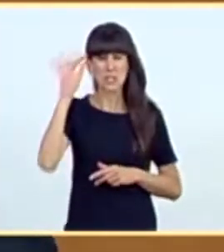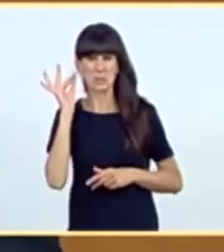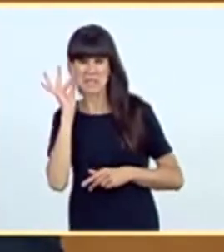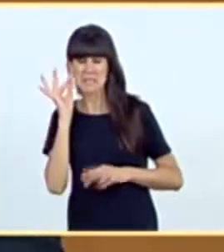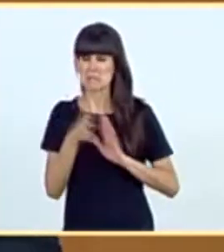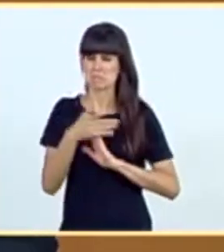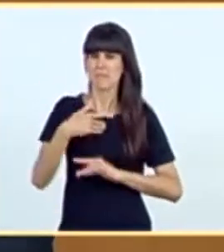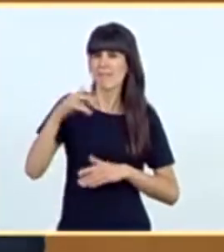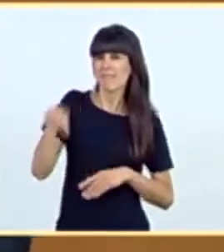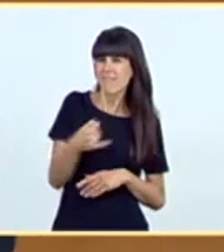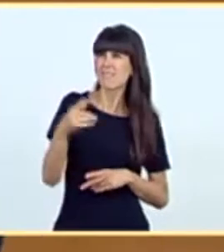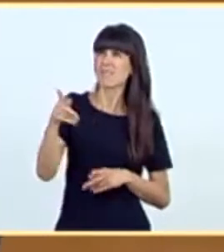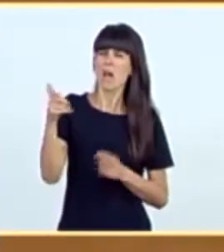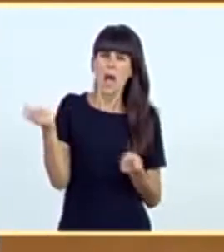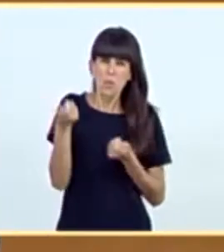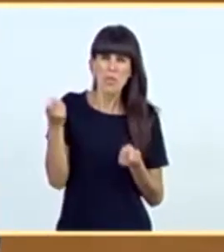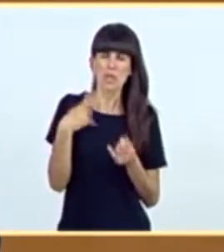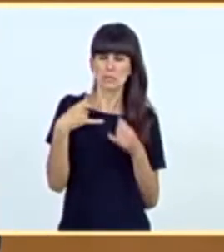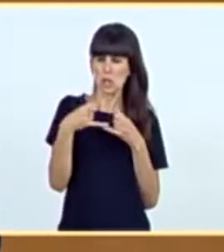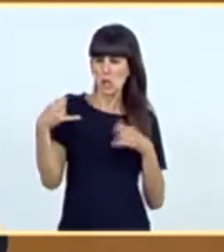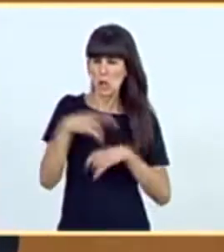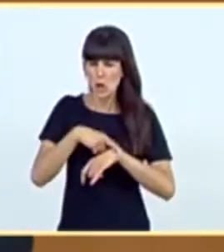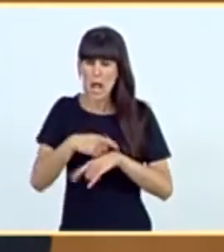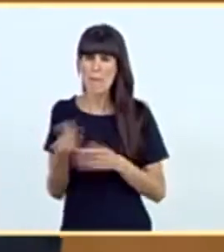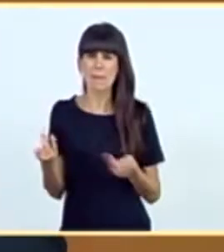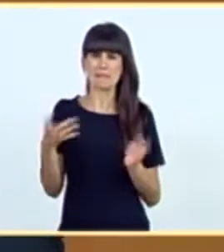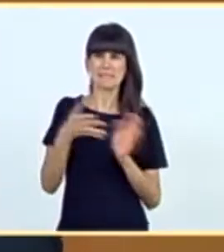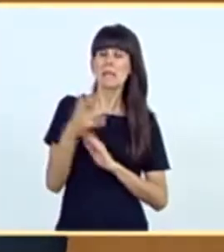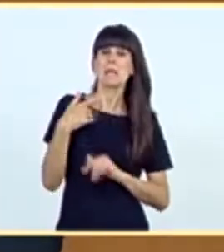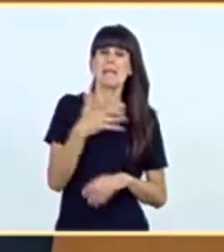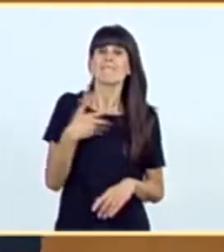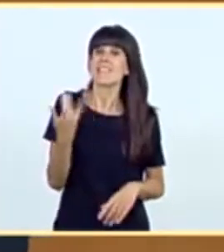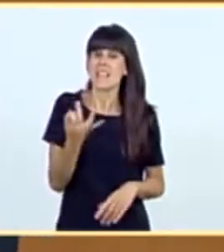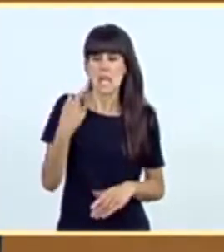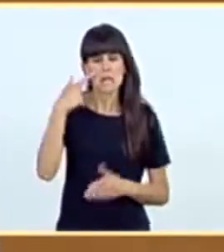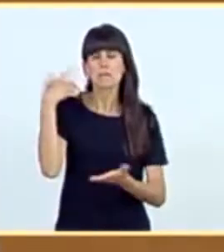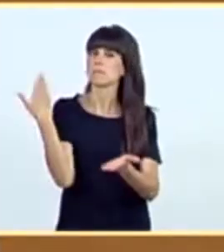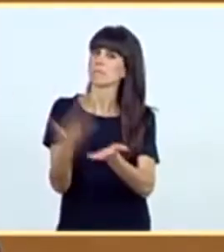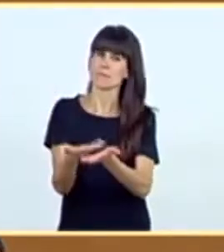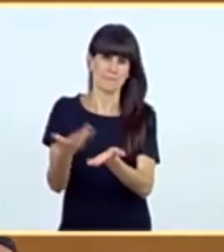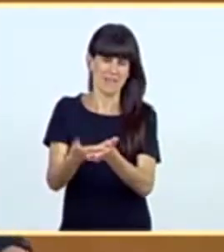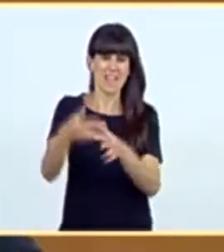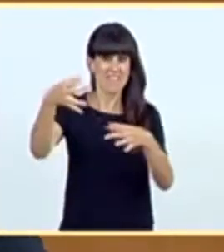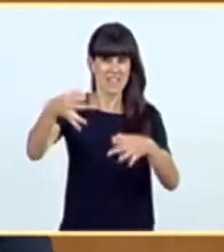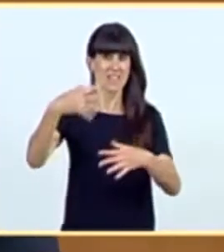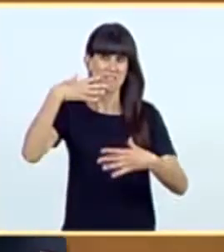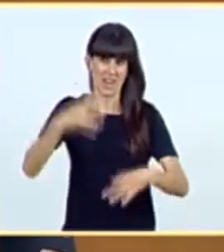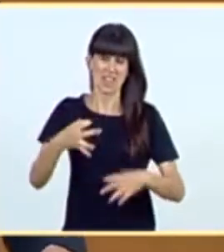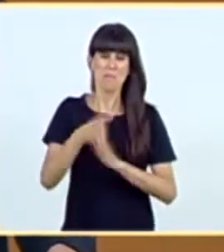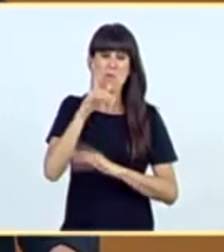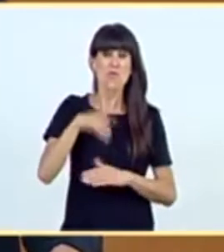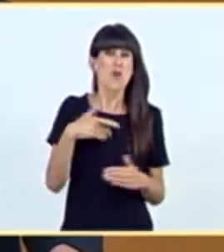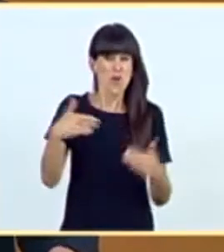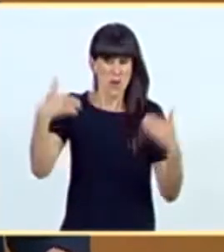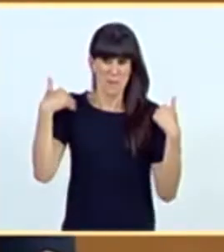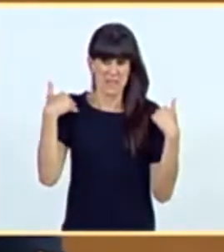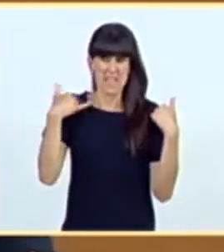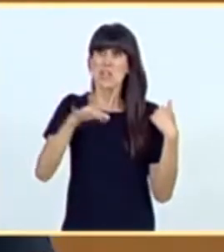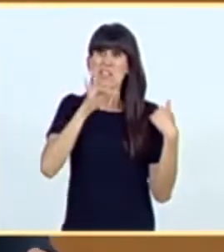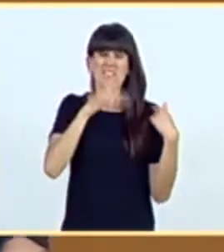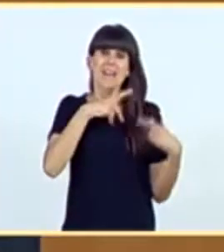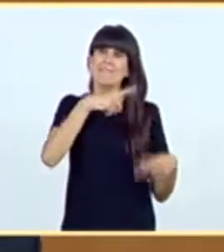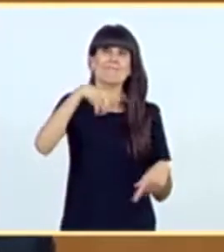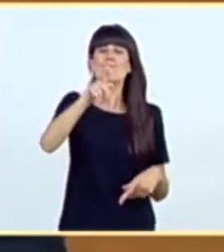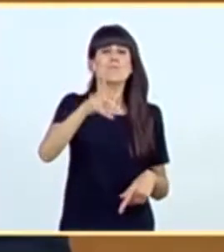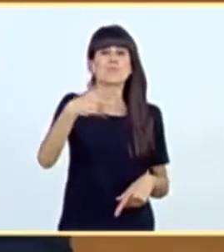anuncios, calendarios, cronogramas, cenificaciones, lo que queremos es hechos. Porque las competencias que aún se niegan a transferir no